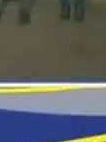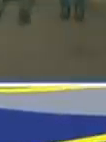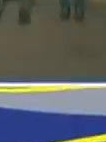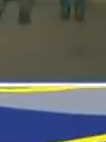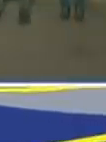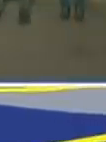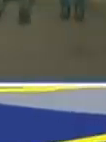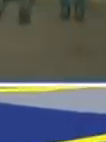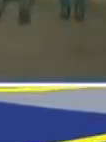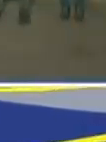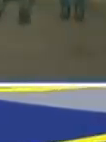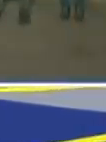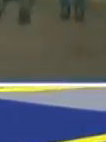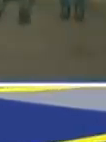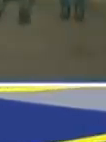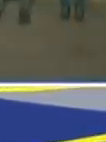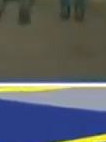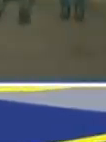Chávez vive,